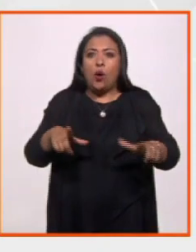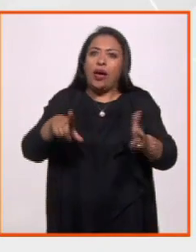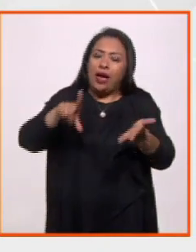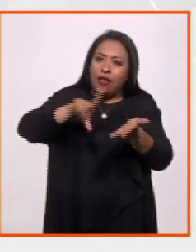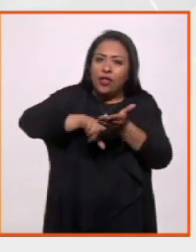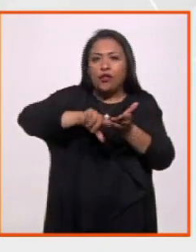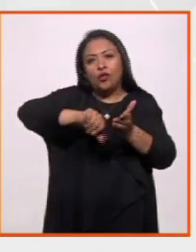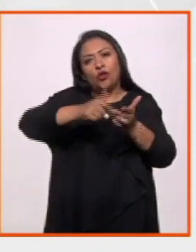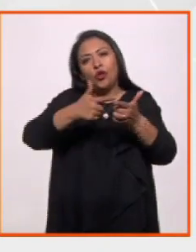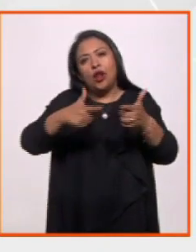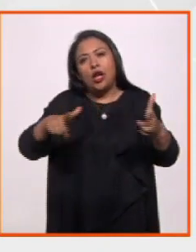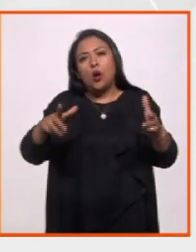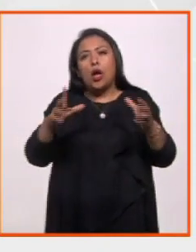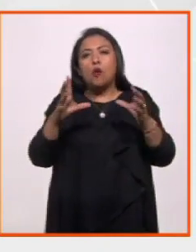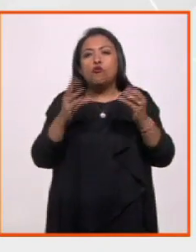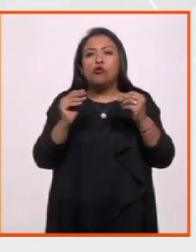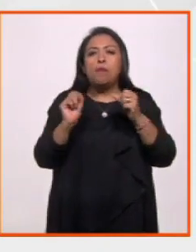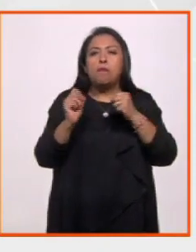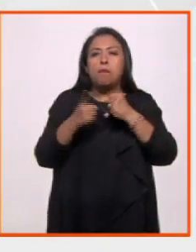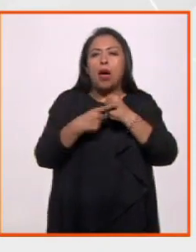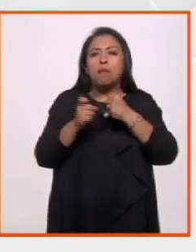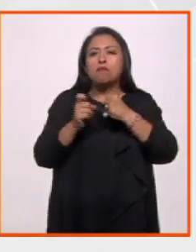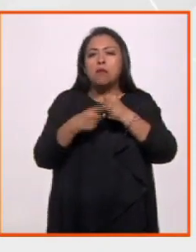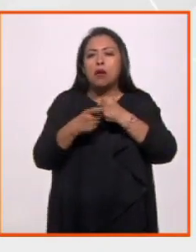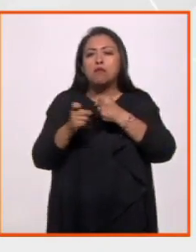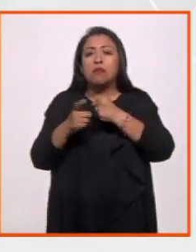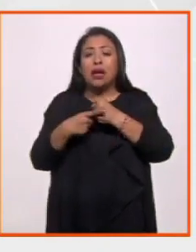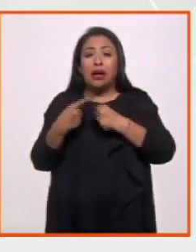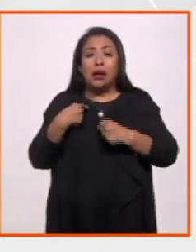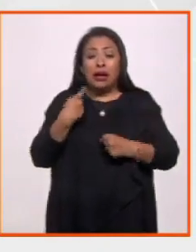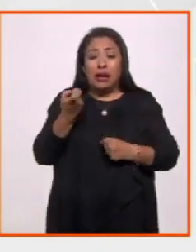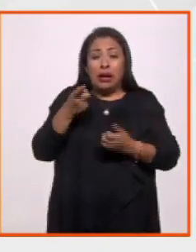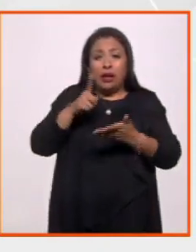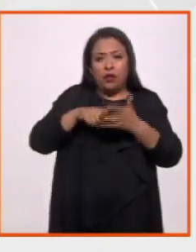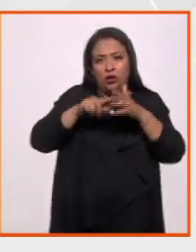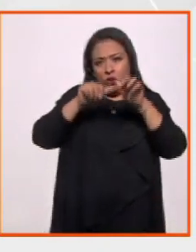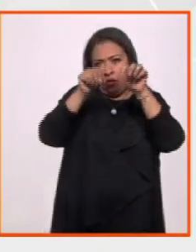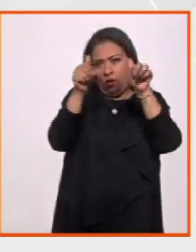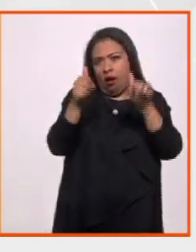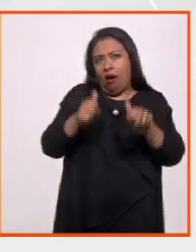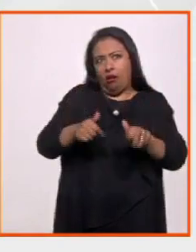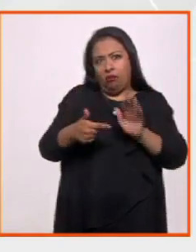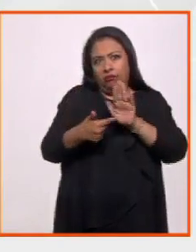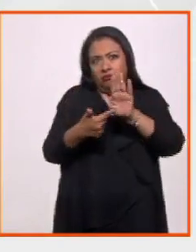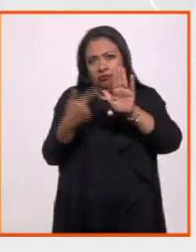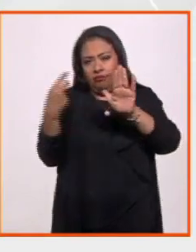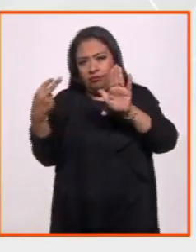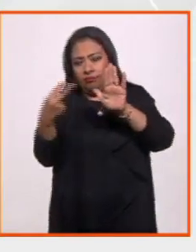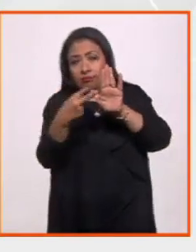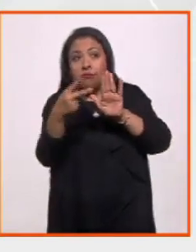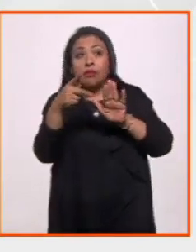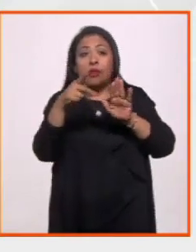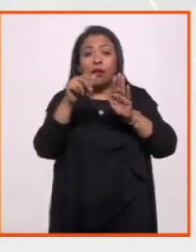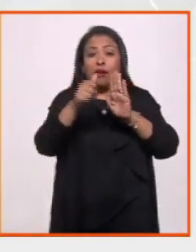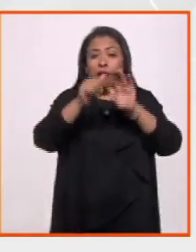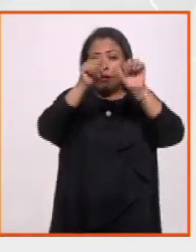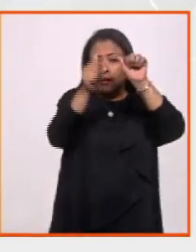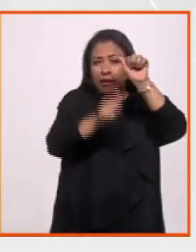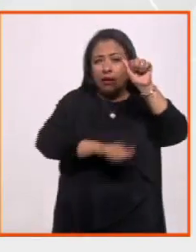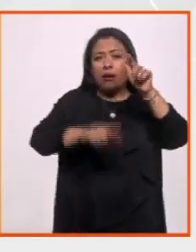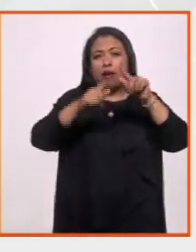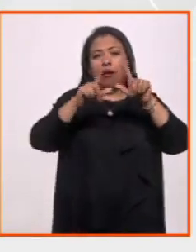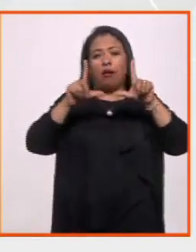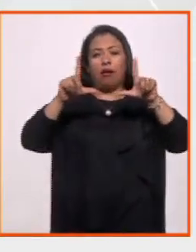Hay mucha alegoría, hay mucha metáfora, cosas que figuran en su obra plástica. Esculturas, pinturas de